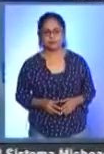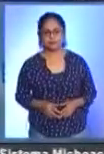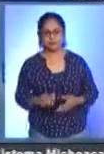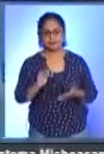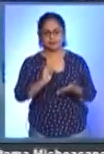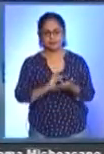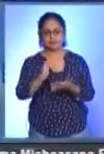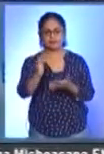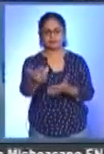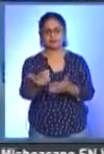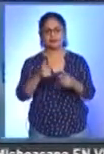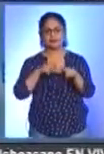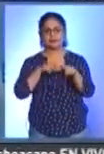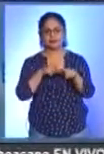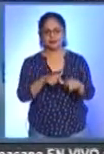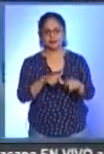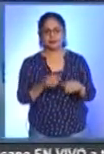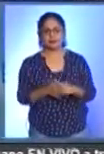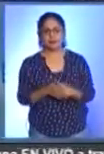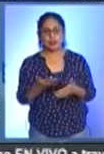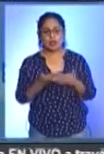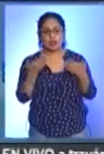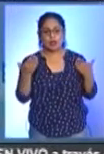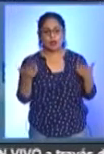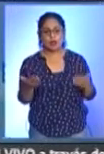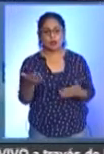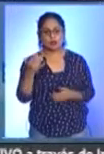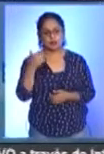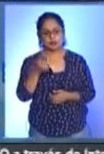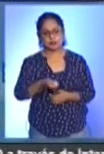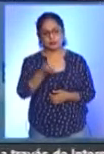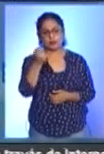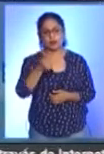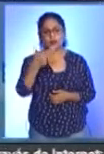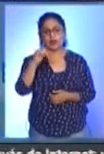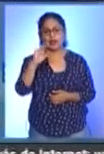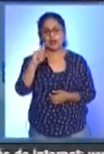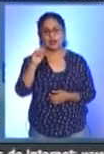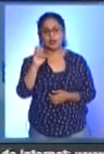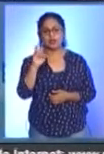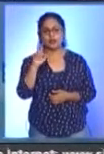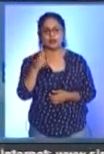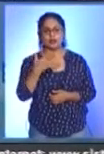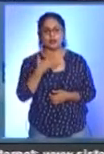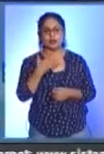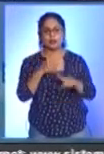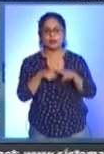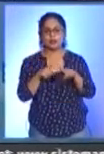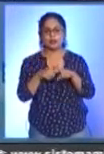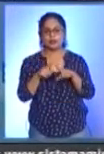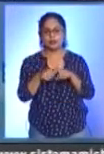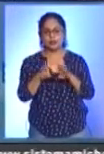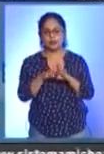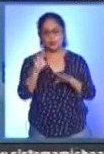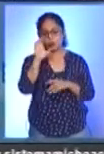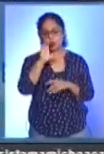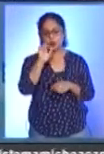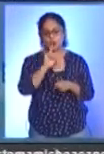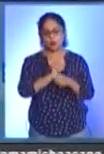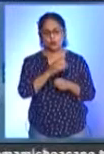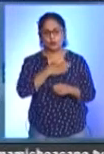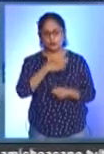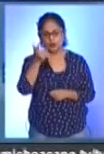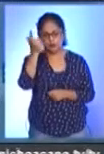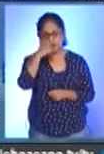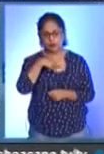Gracias por continuar con nosotros, es momento de saludar a Héctor Mondragón, quien nos tiene los detalles de la cultura. Héctor, muy